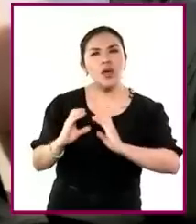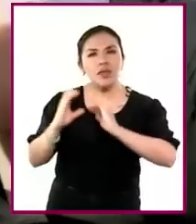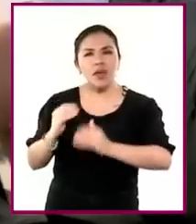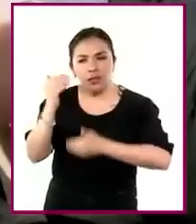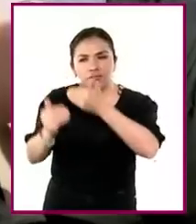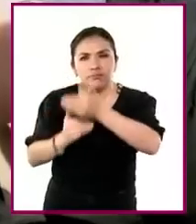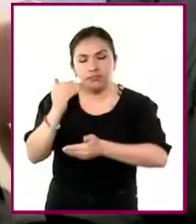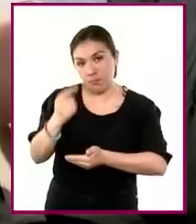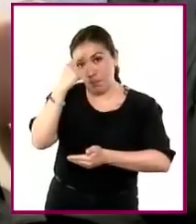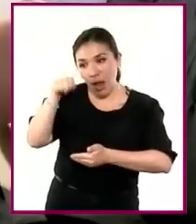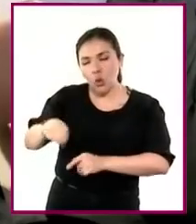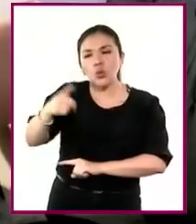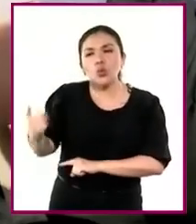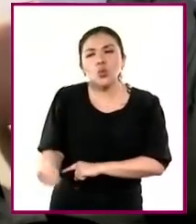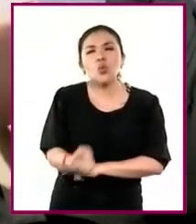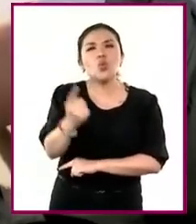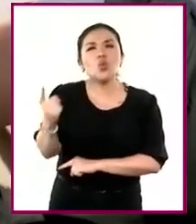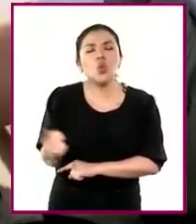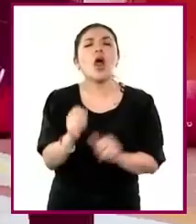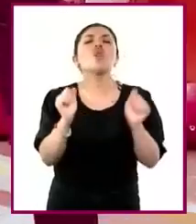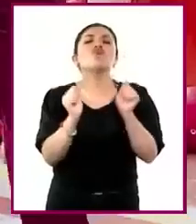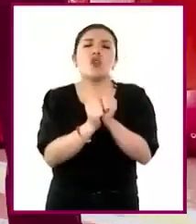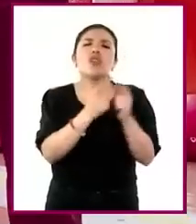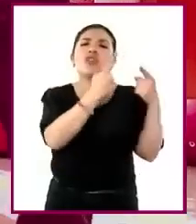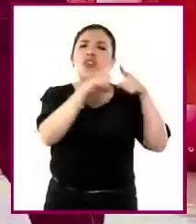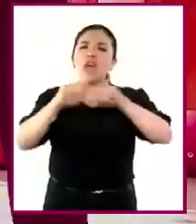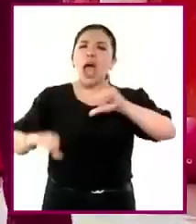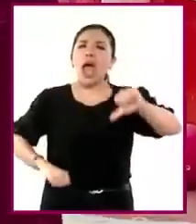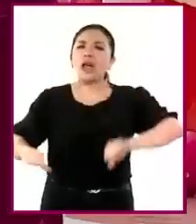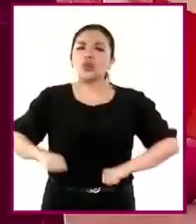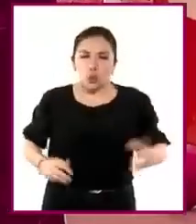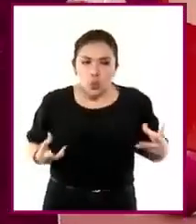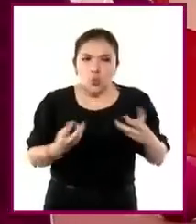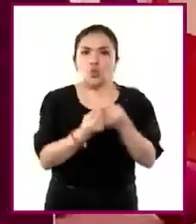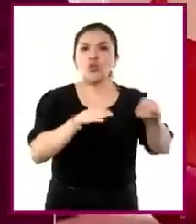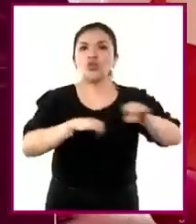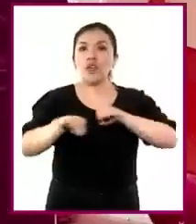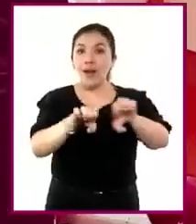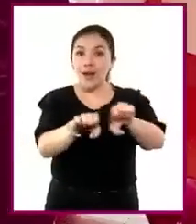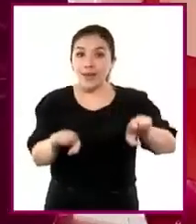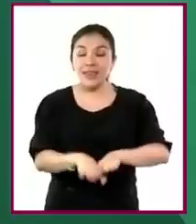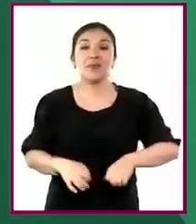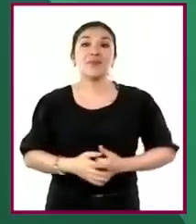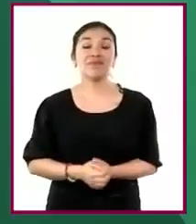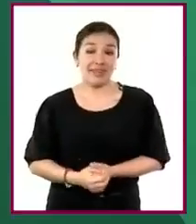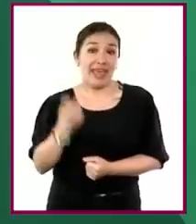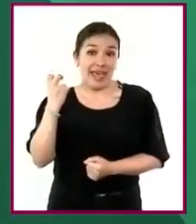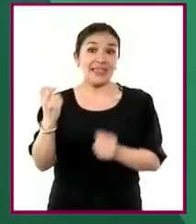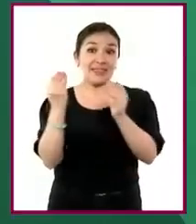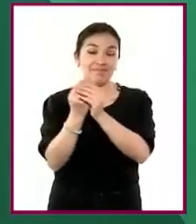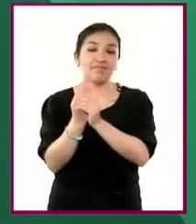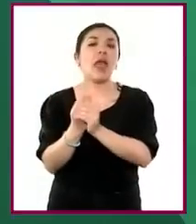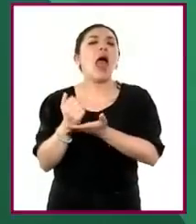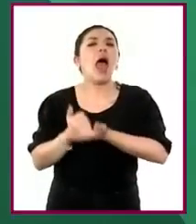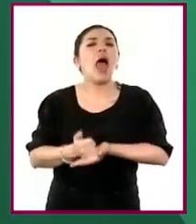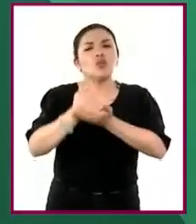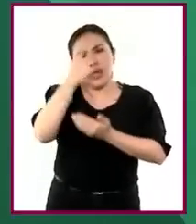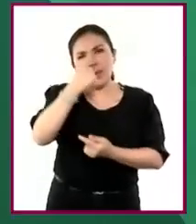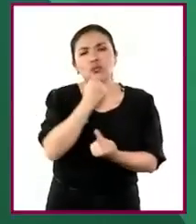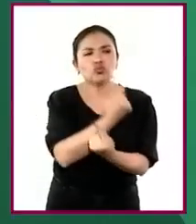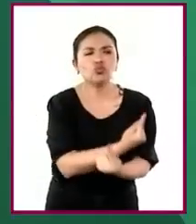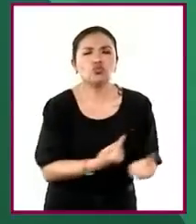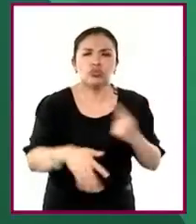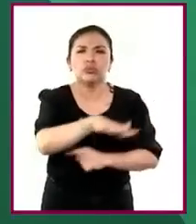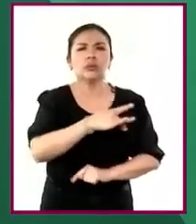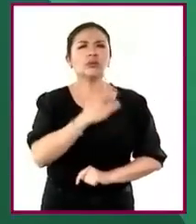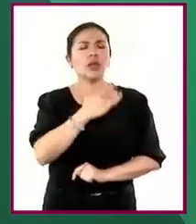cuidarlos y contribuir en su preservación mediante acciones colectivas. En este campo, se contribuye a que